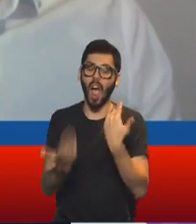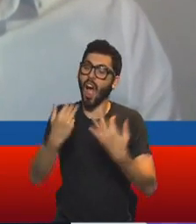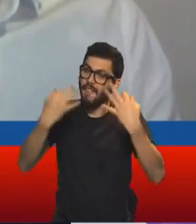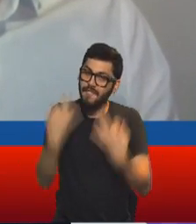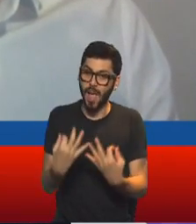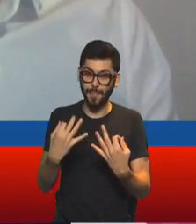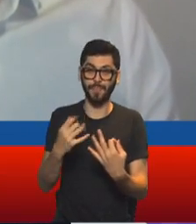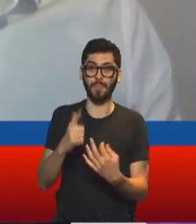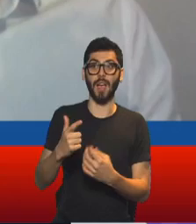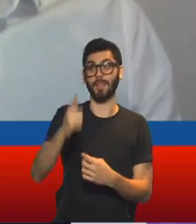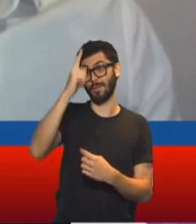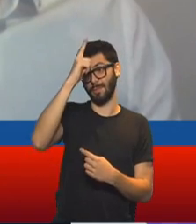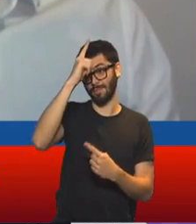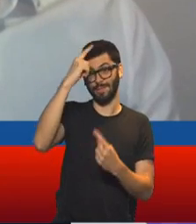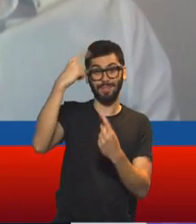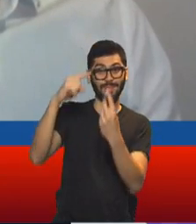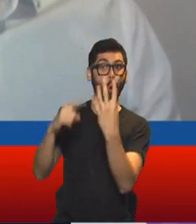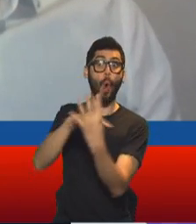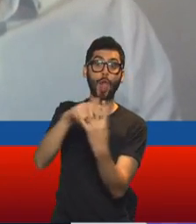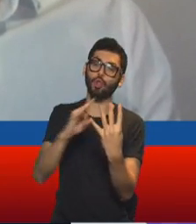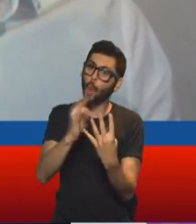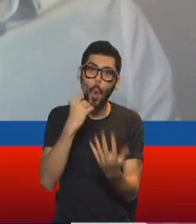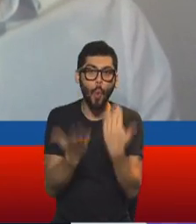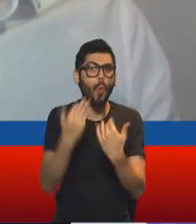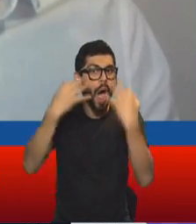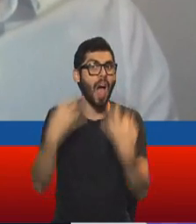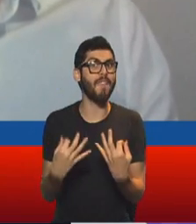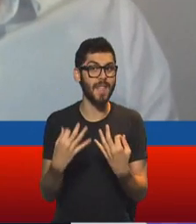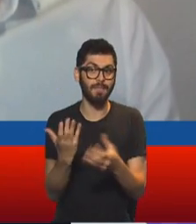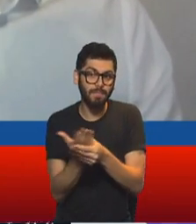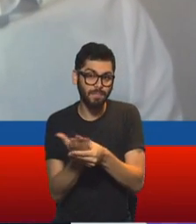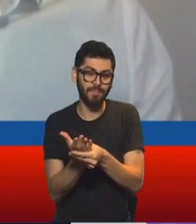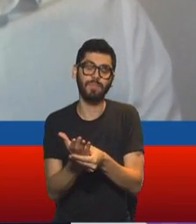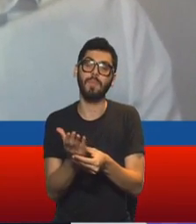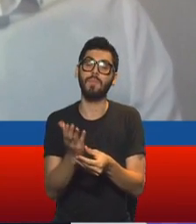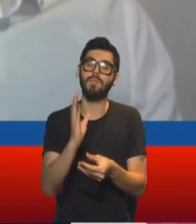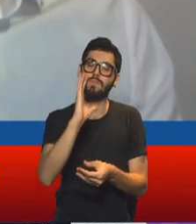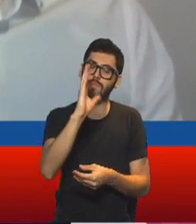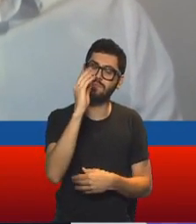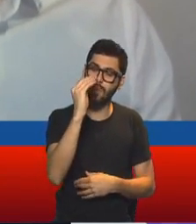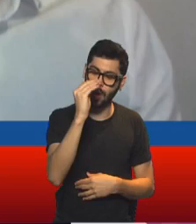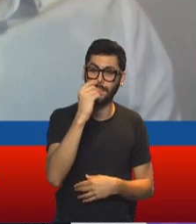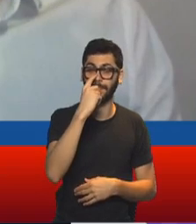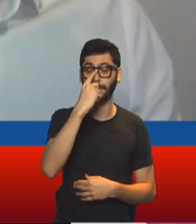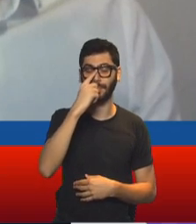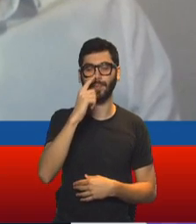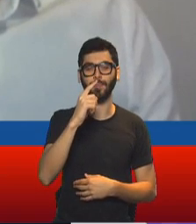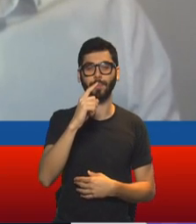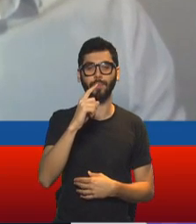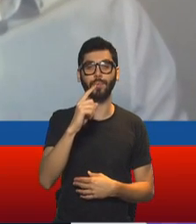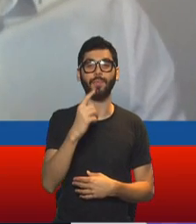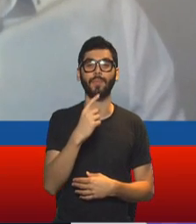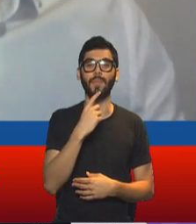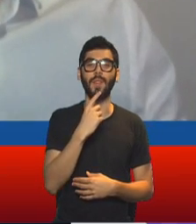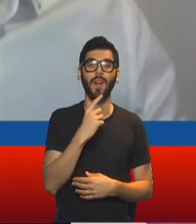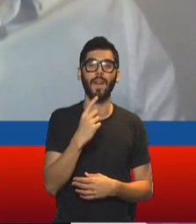fuerzas federales que componen, porque acá hay que tener un dato muy presente. Si bien se habla de material,